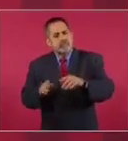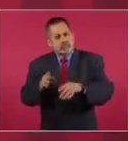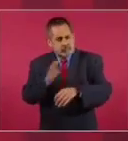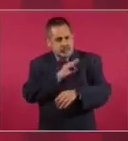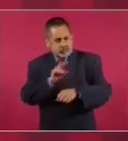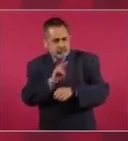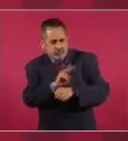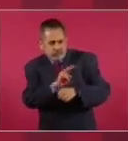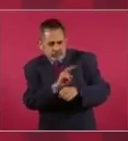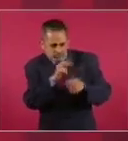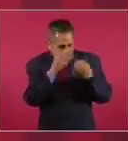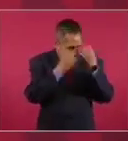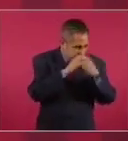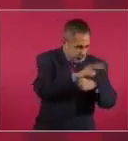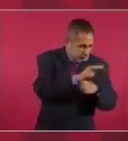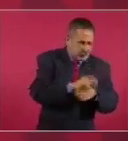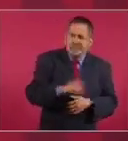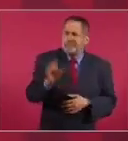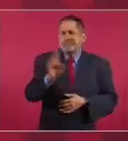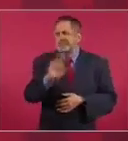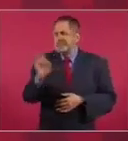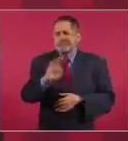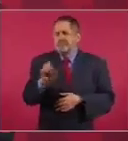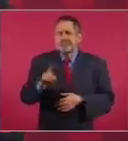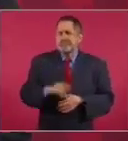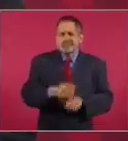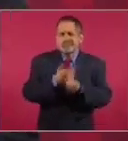no, nadie, son libres.